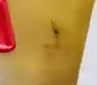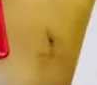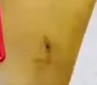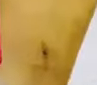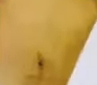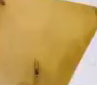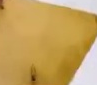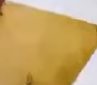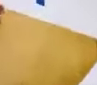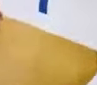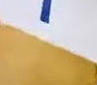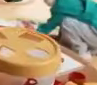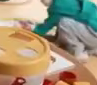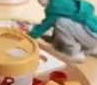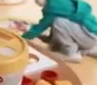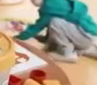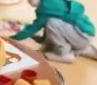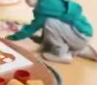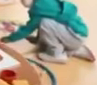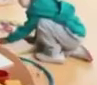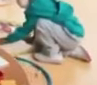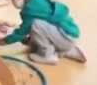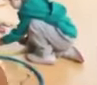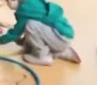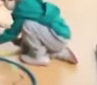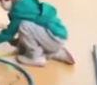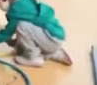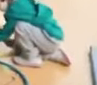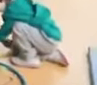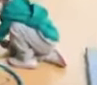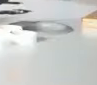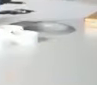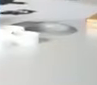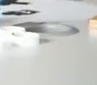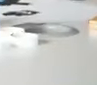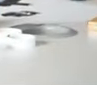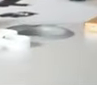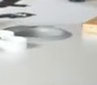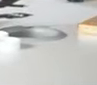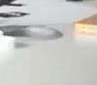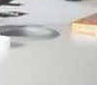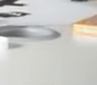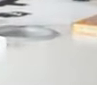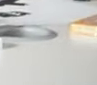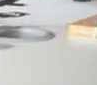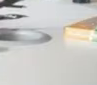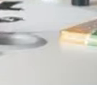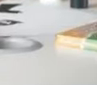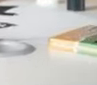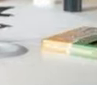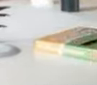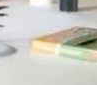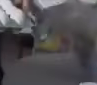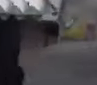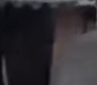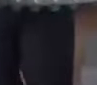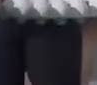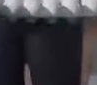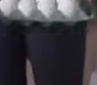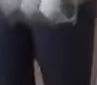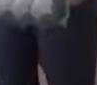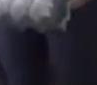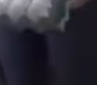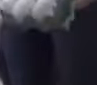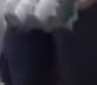Creando entornos protectores. Comprometiendo a todos los actores de la sociedad en un llamado a la corresponsabilidad del Estado, la familia y la